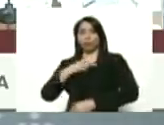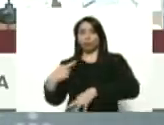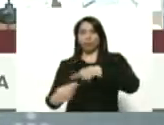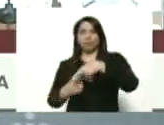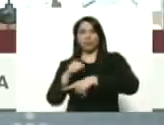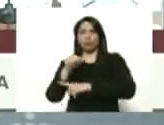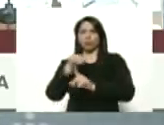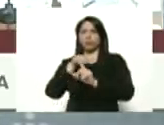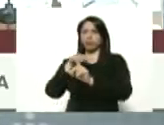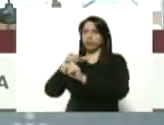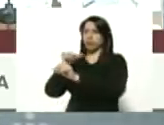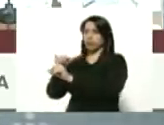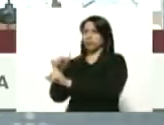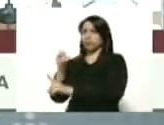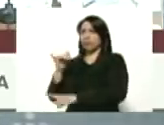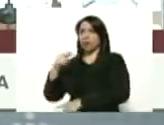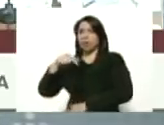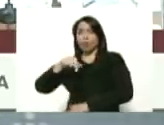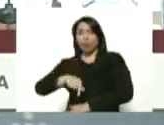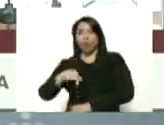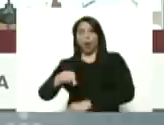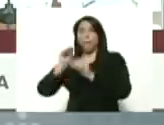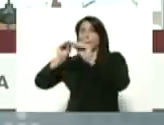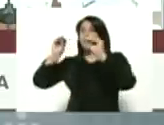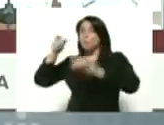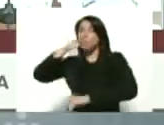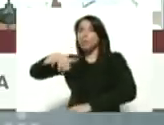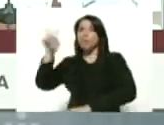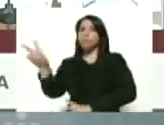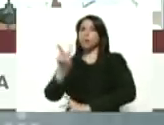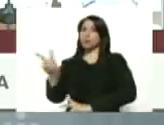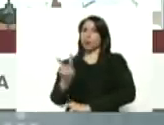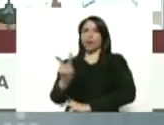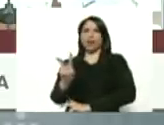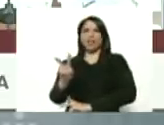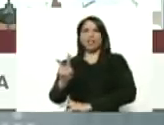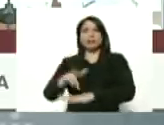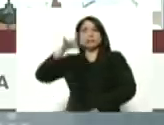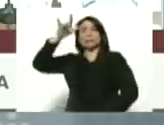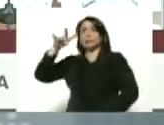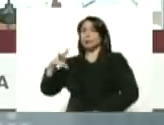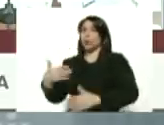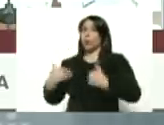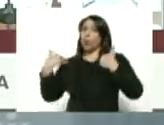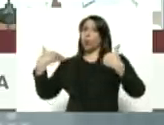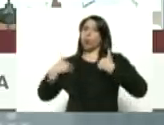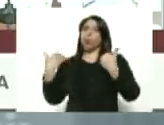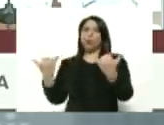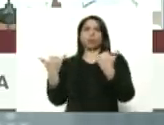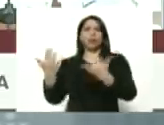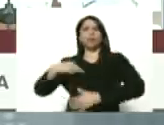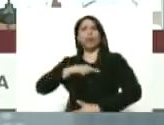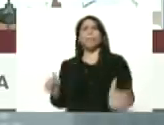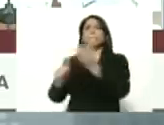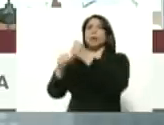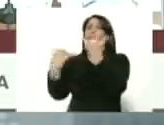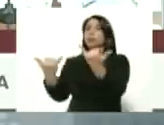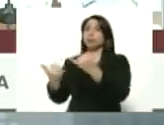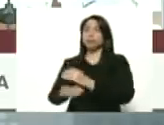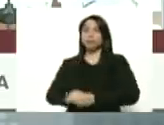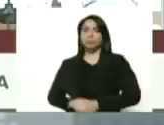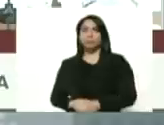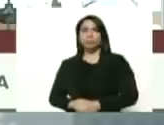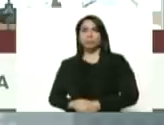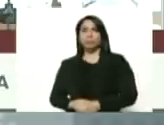amenazas que hay hoy. Quiero alertar al pueblo de Venezuela de la grave amenaza que estamos detectando en este momento.